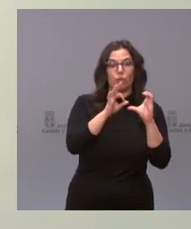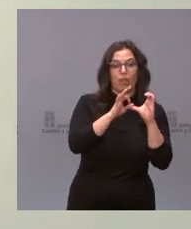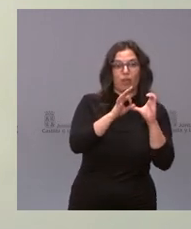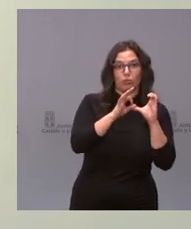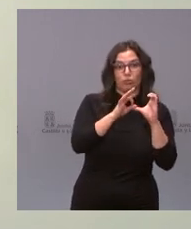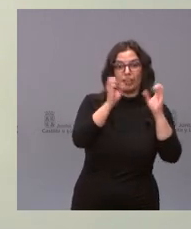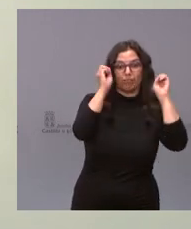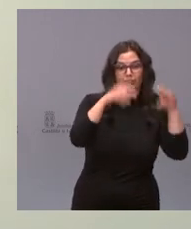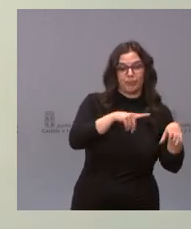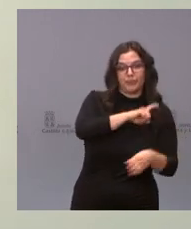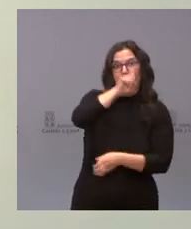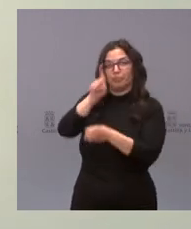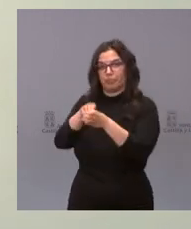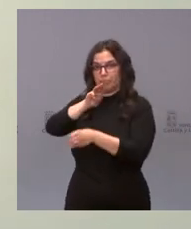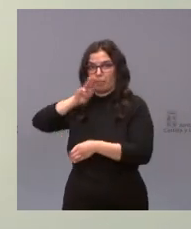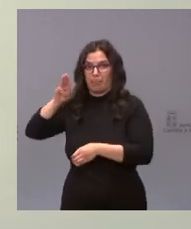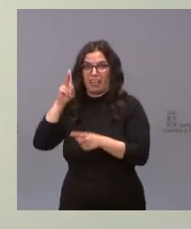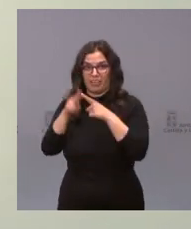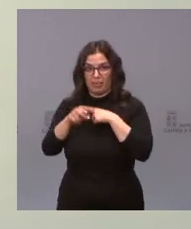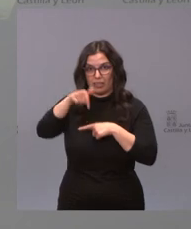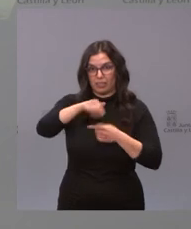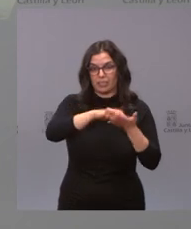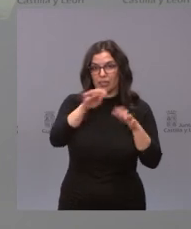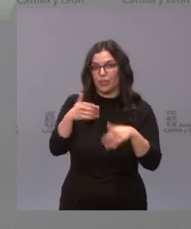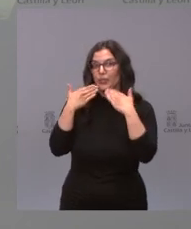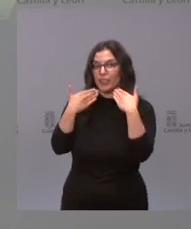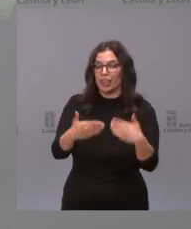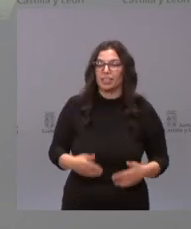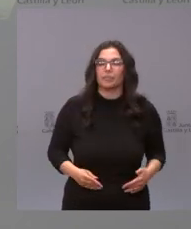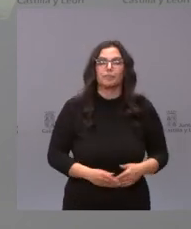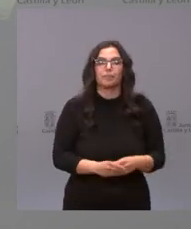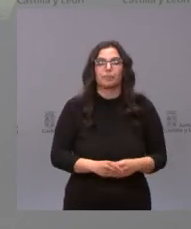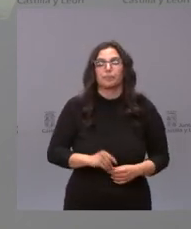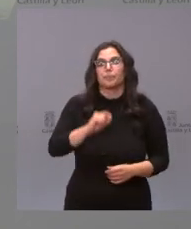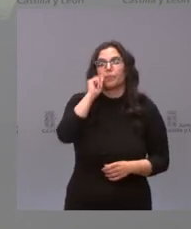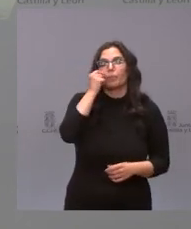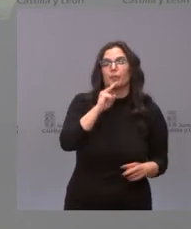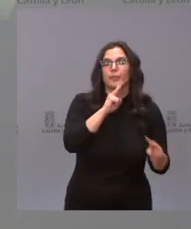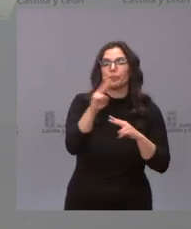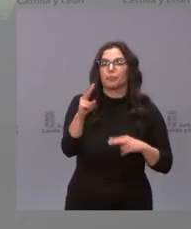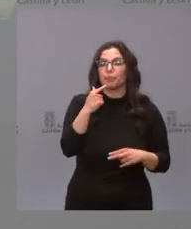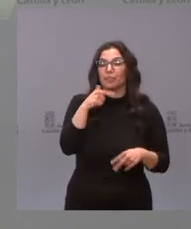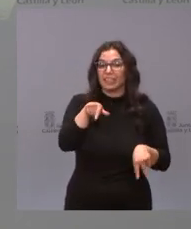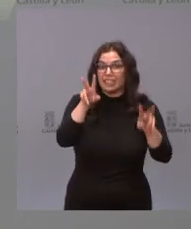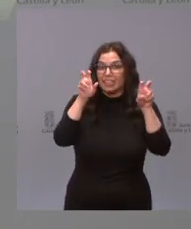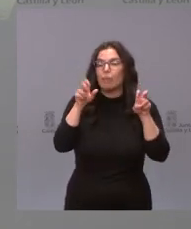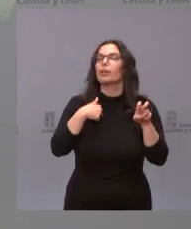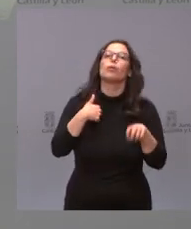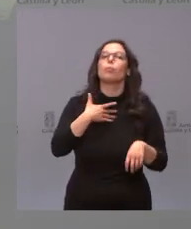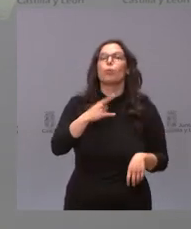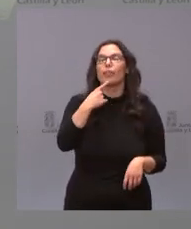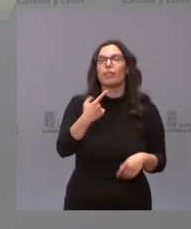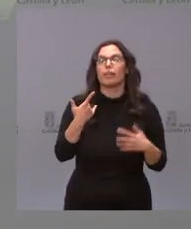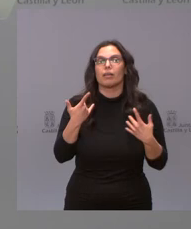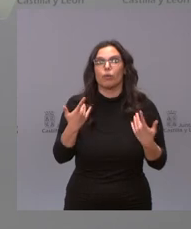Partido Popular en este caso en Castilla y León gracias mire respecto a este asunto yo lo que puedo decir es